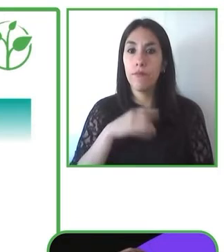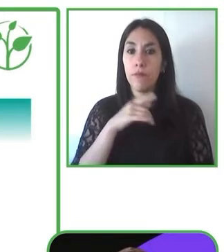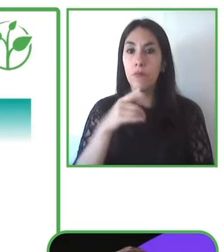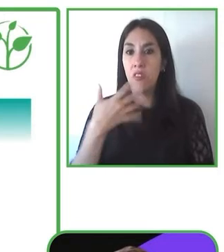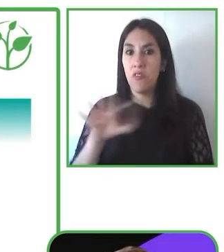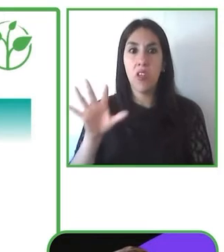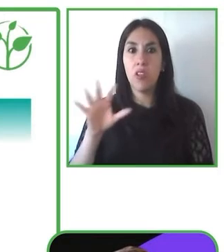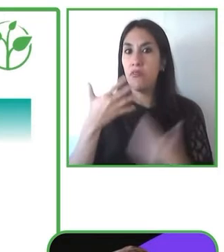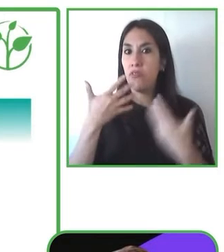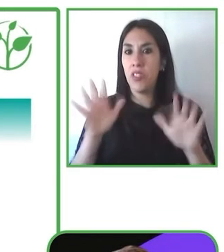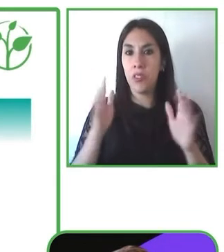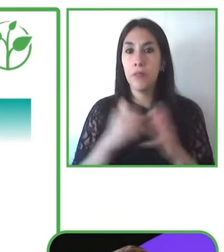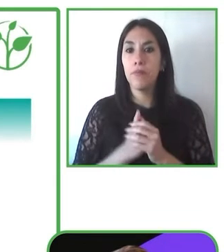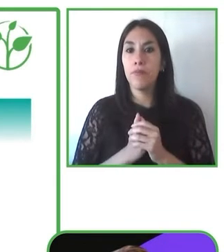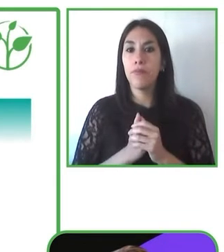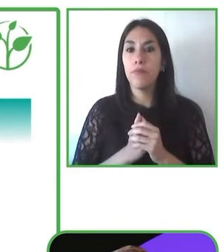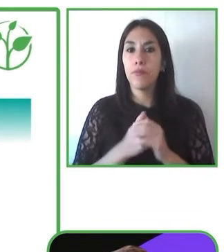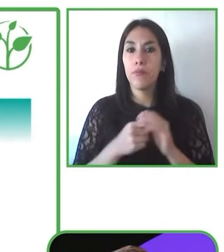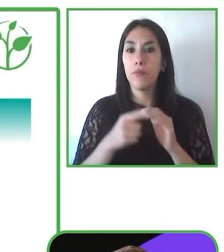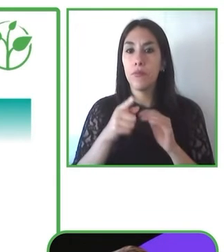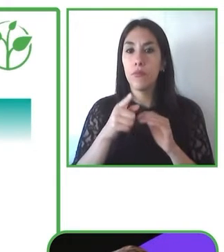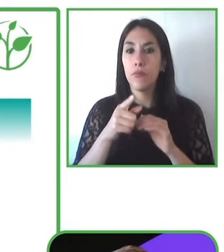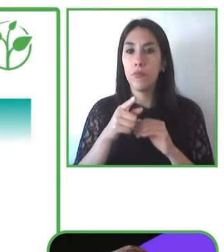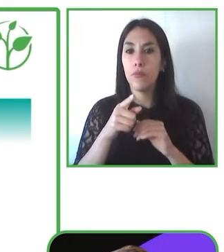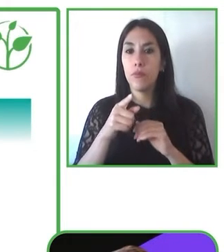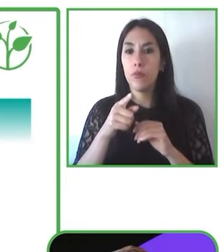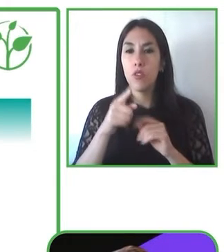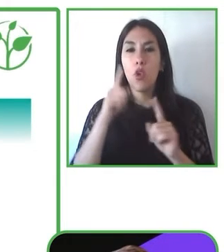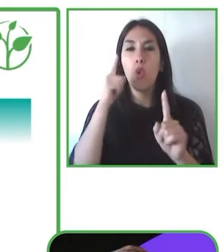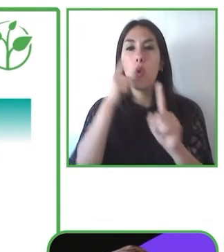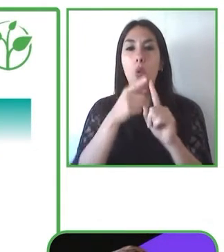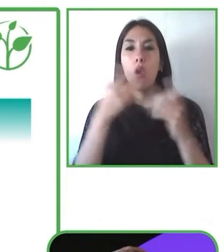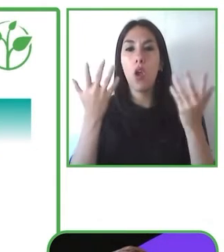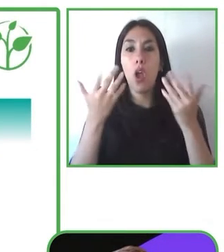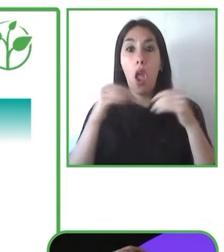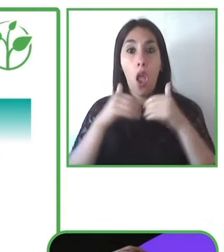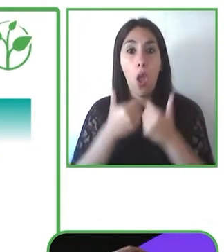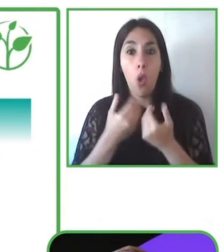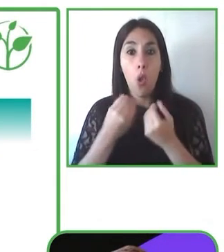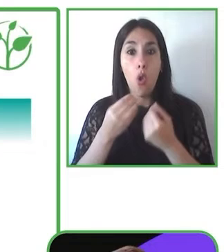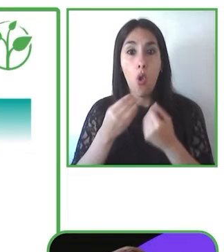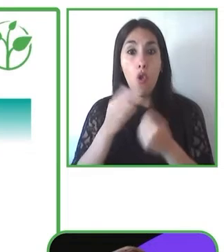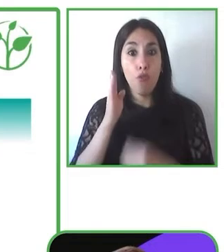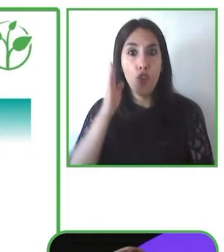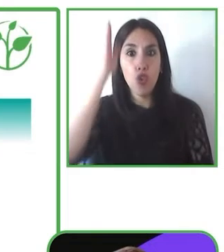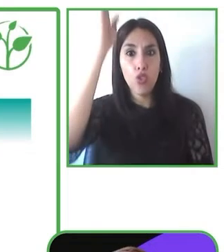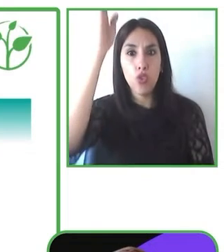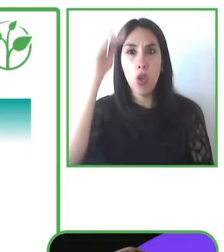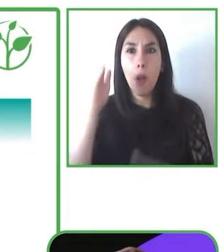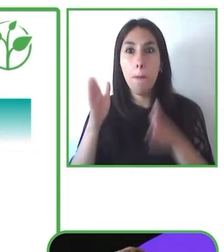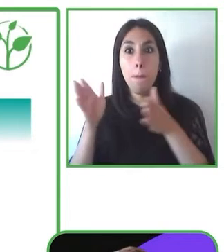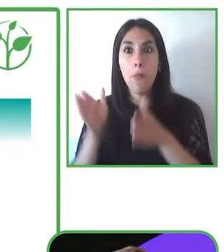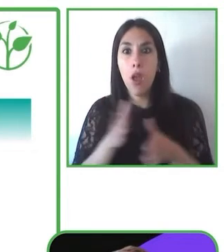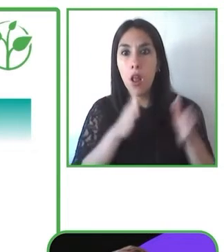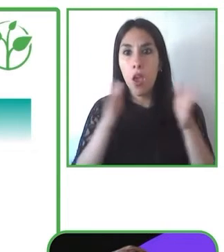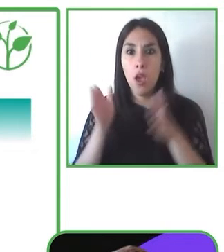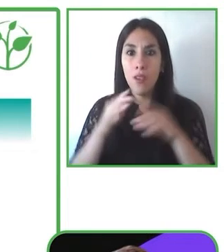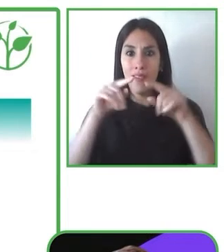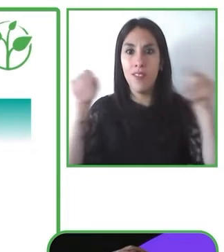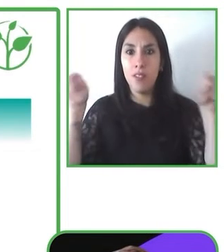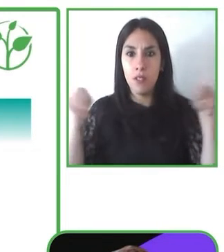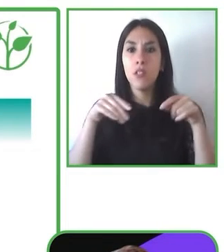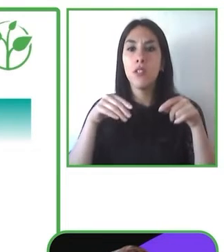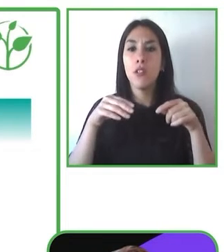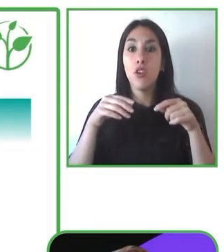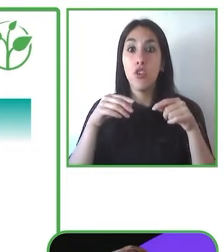propósito, que es diseñar el futuro del espacio digital, haciéndolo seguro, sostenible y asequible para todos.